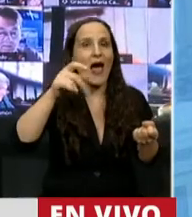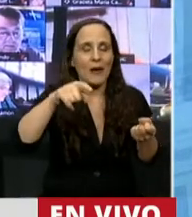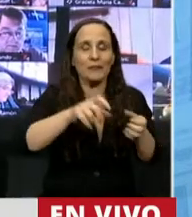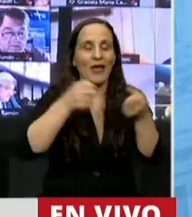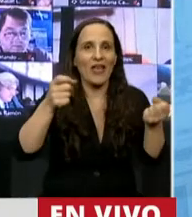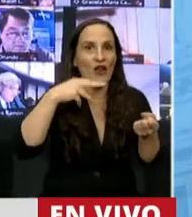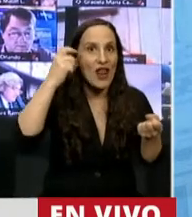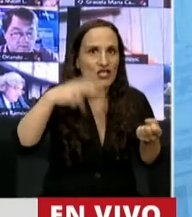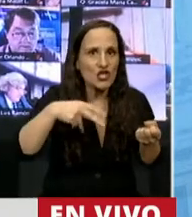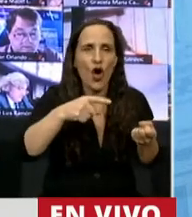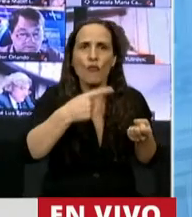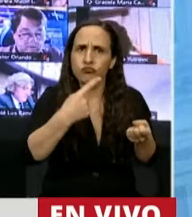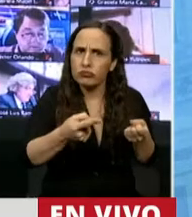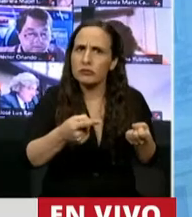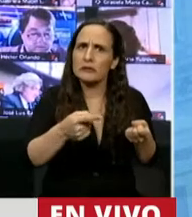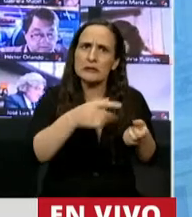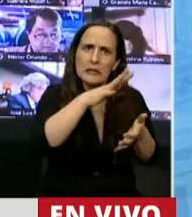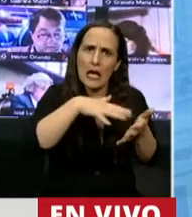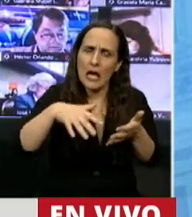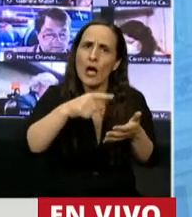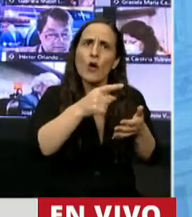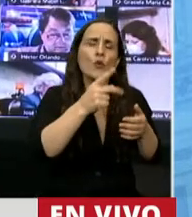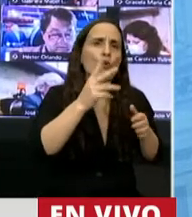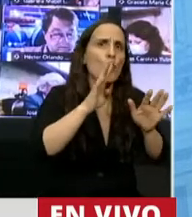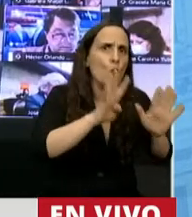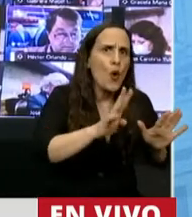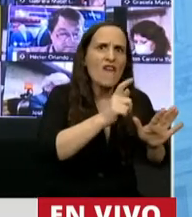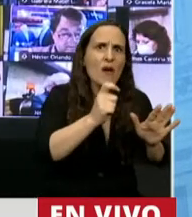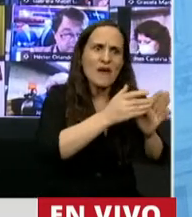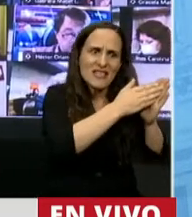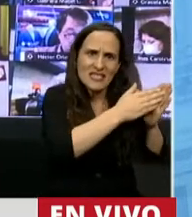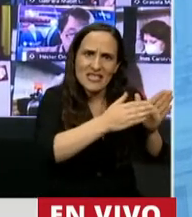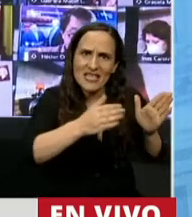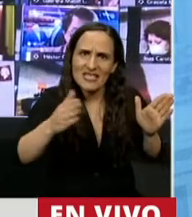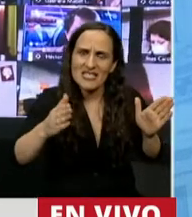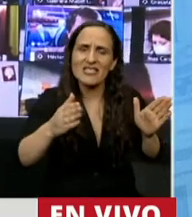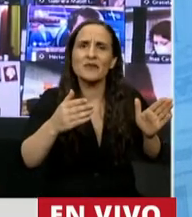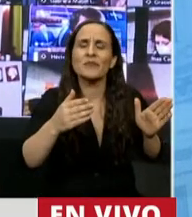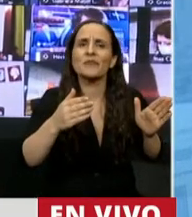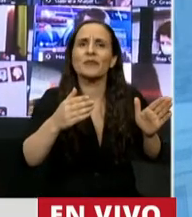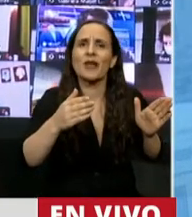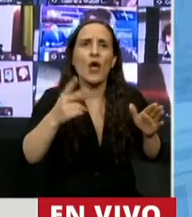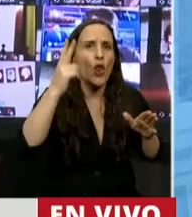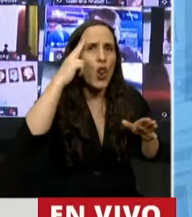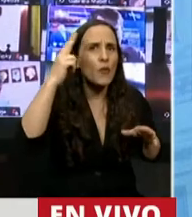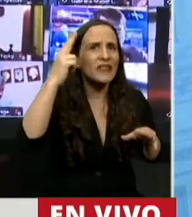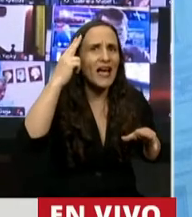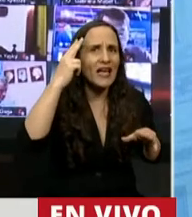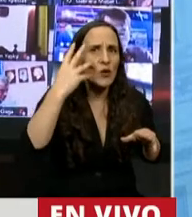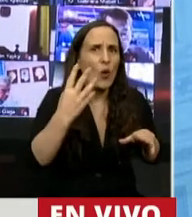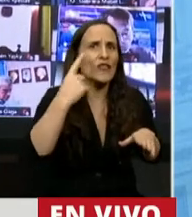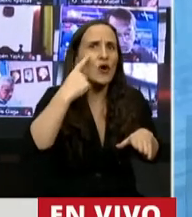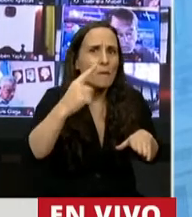da cuenta que en los primeros 9 meses de este año se han destinado 94